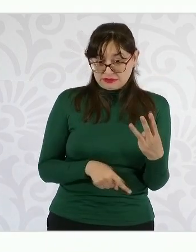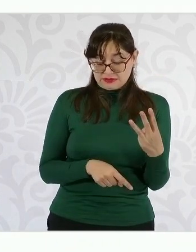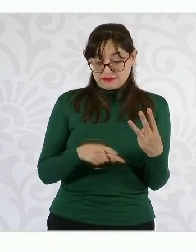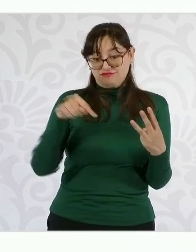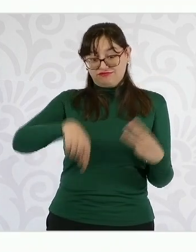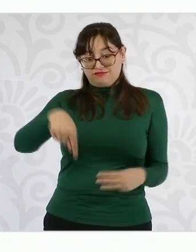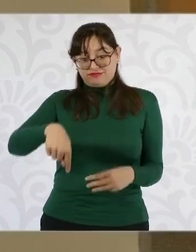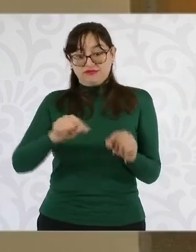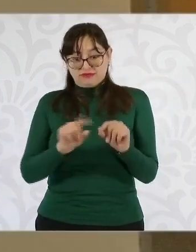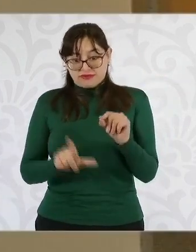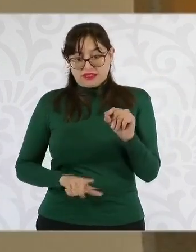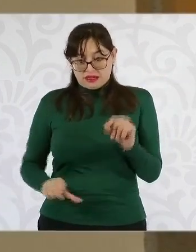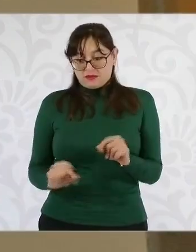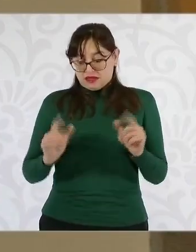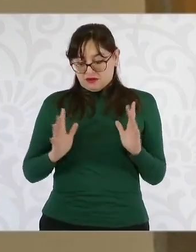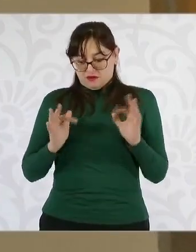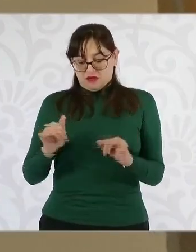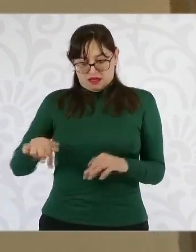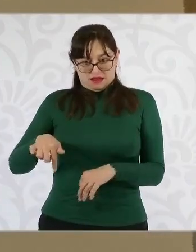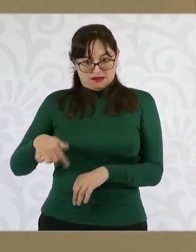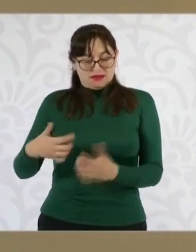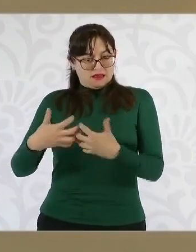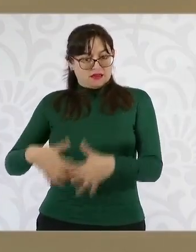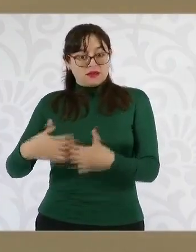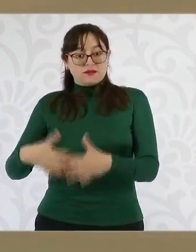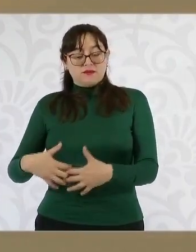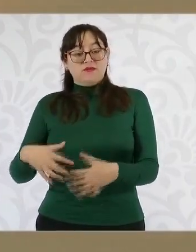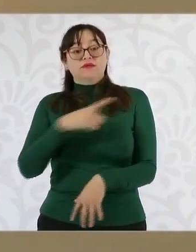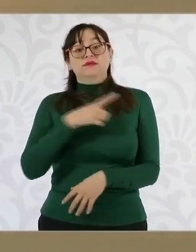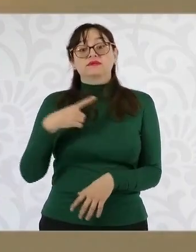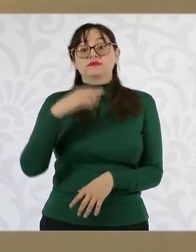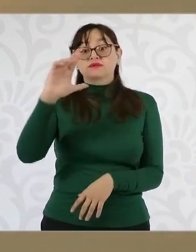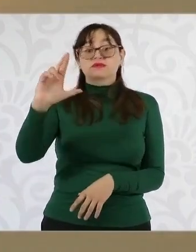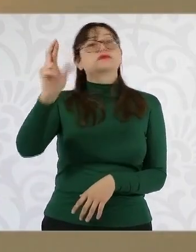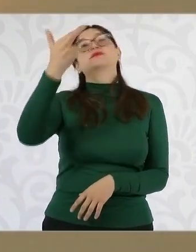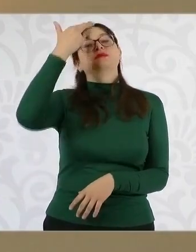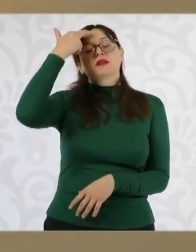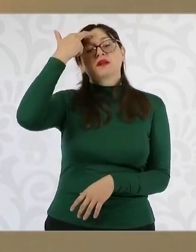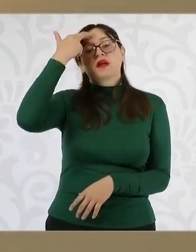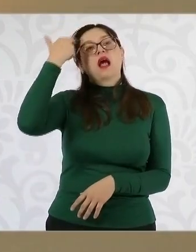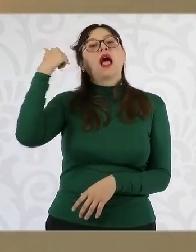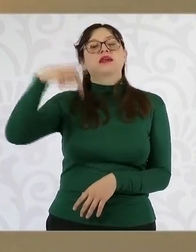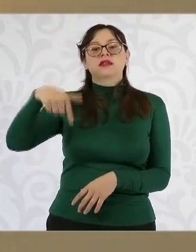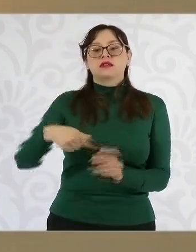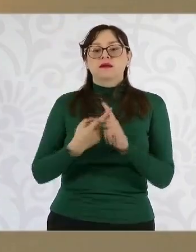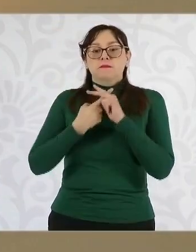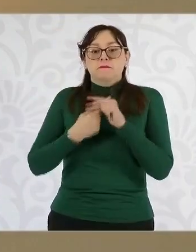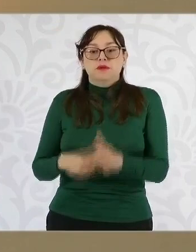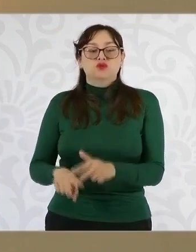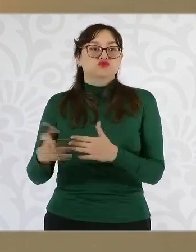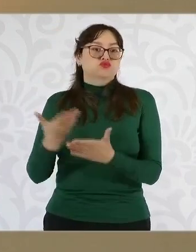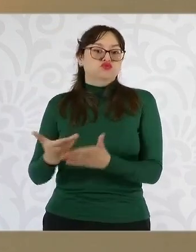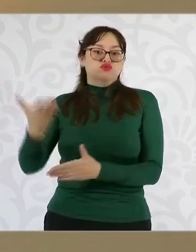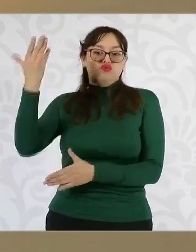México. Por cierto, recordar que la primera planta de Chrysler se fundó hace 80 años en México, o